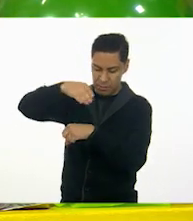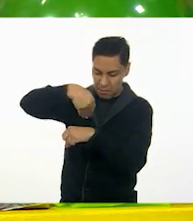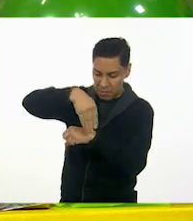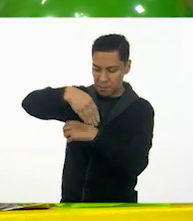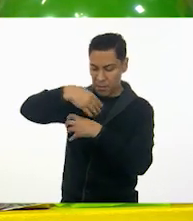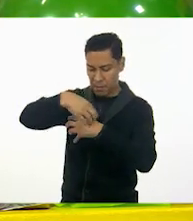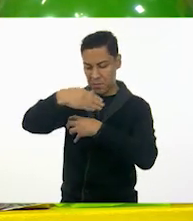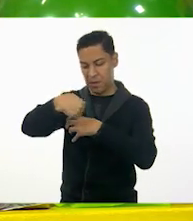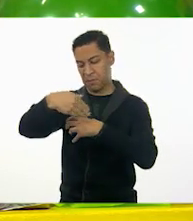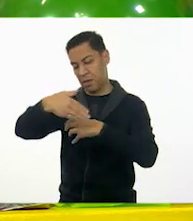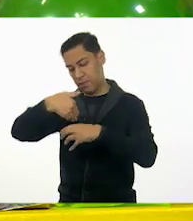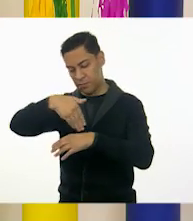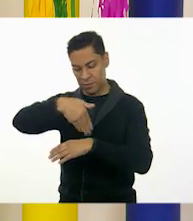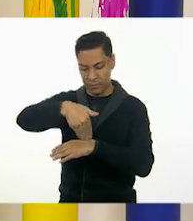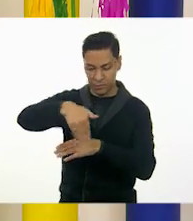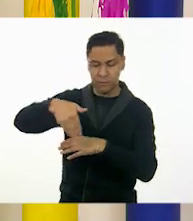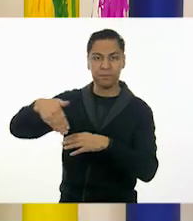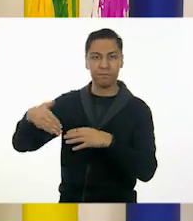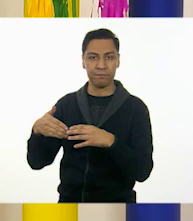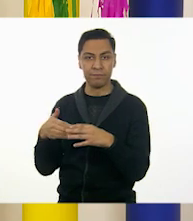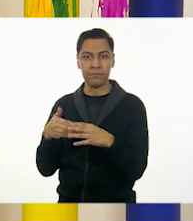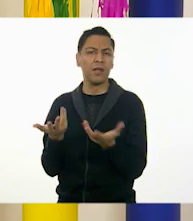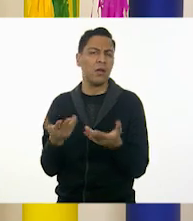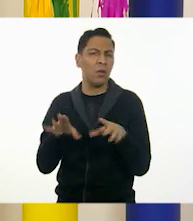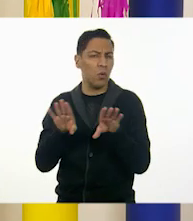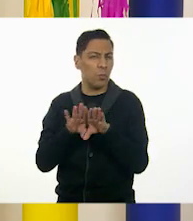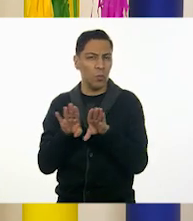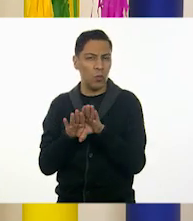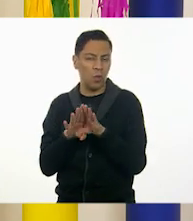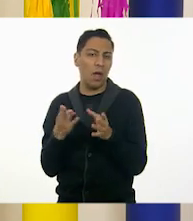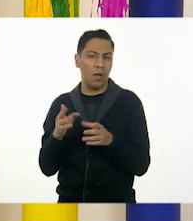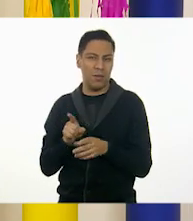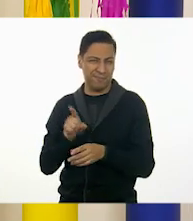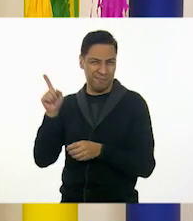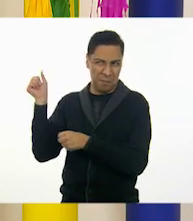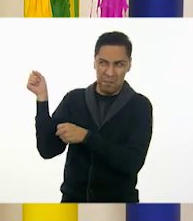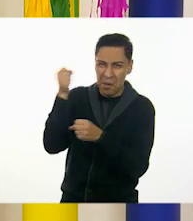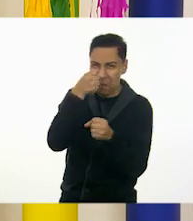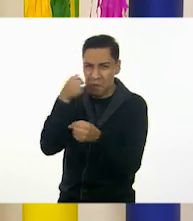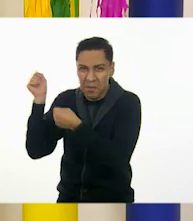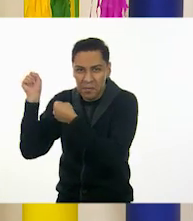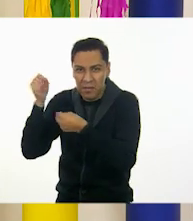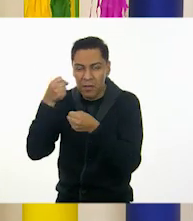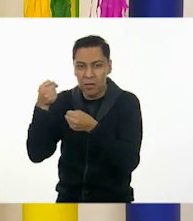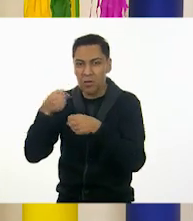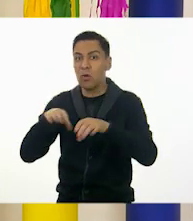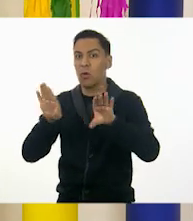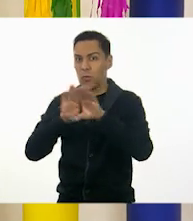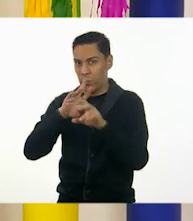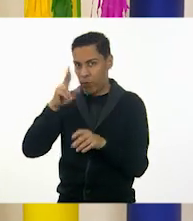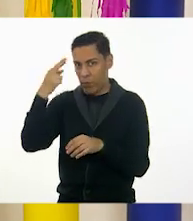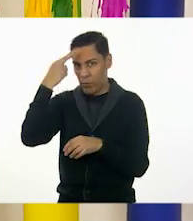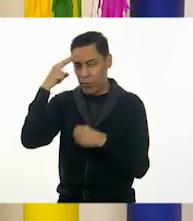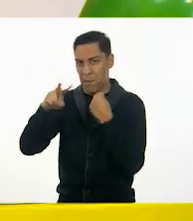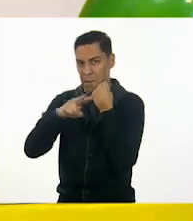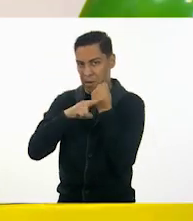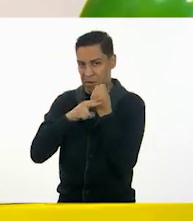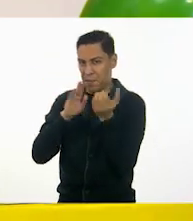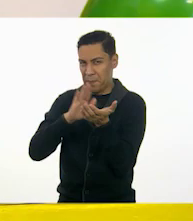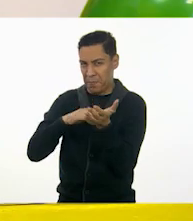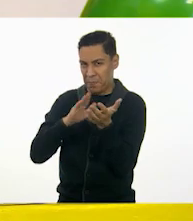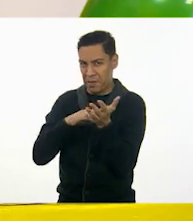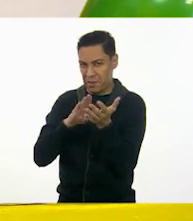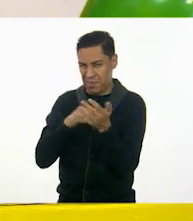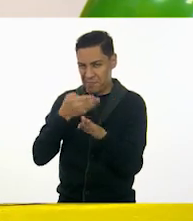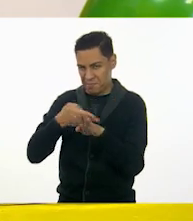Ok. Sí. Además de que pueden crear su piñata, deben recordar los curitos que se cantan. ¿Te acuerdas en el